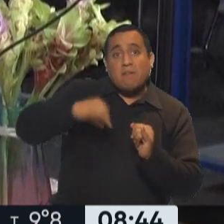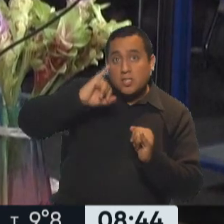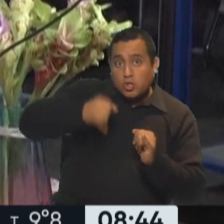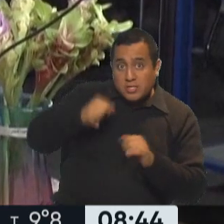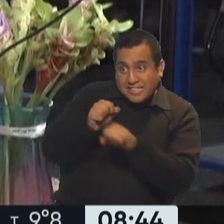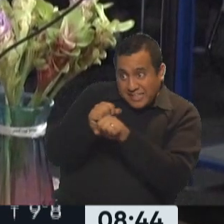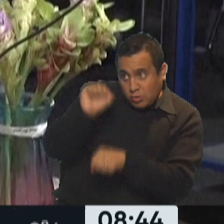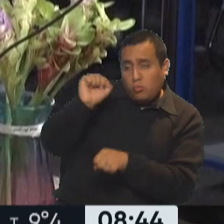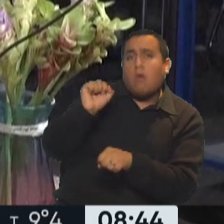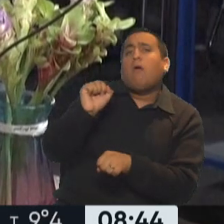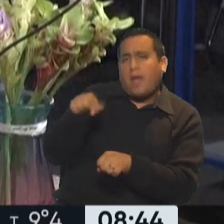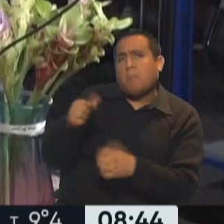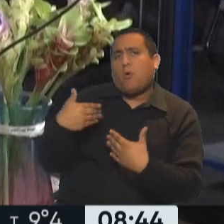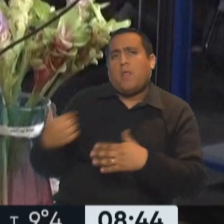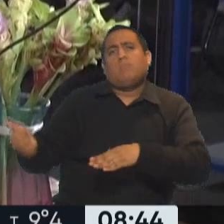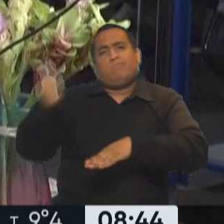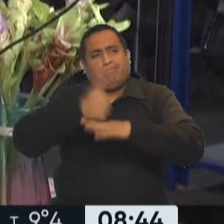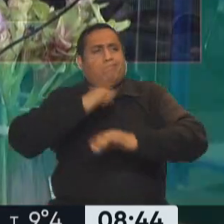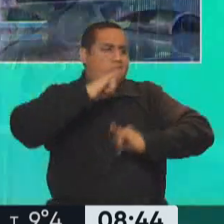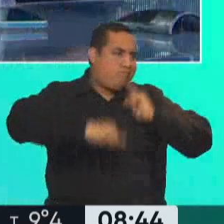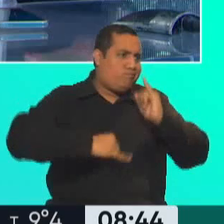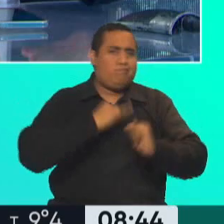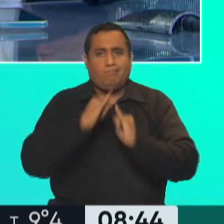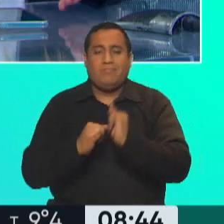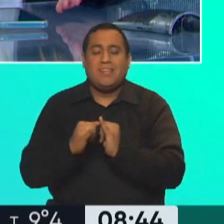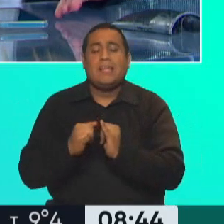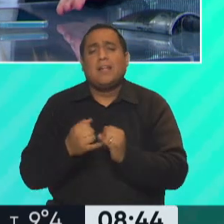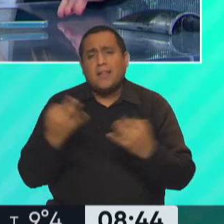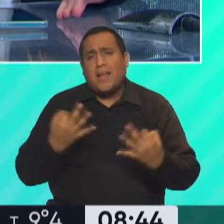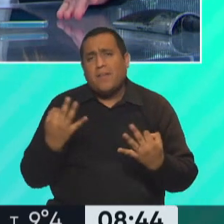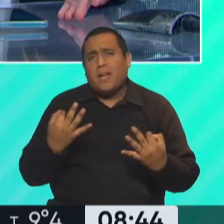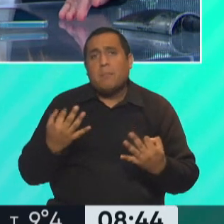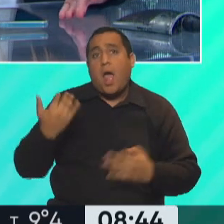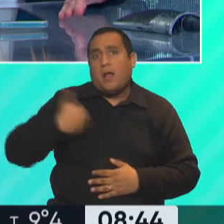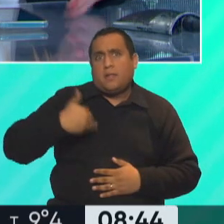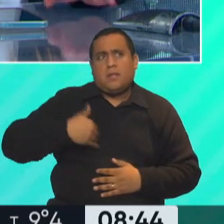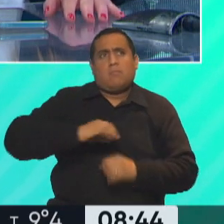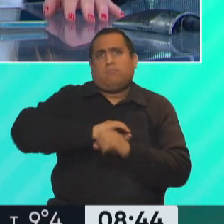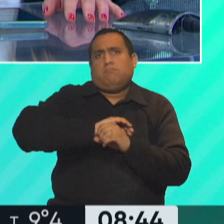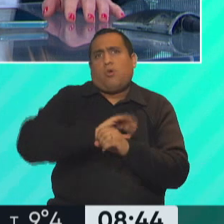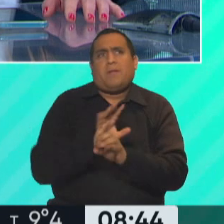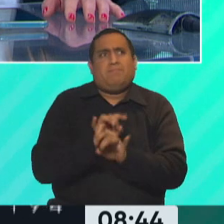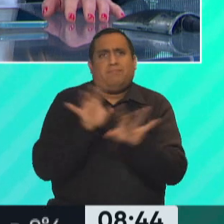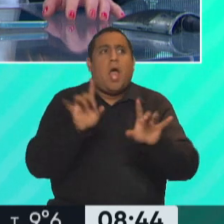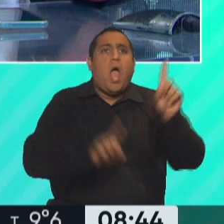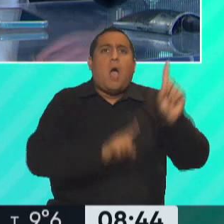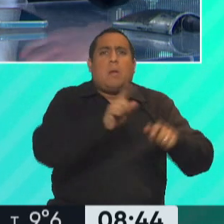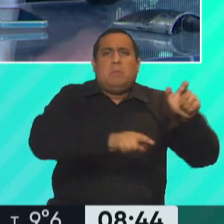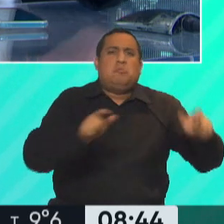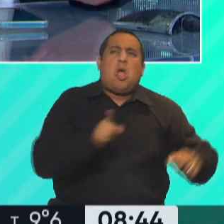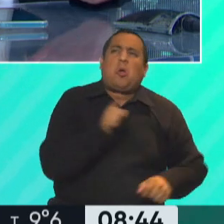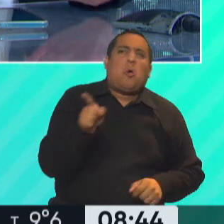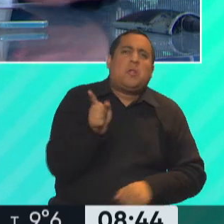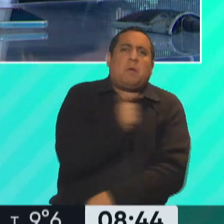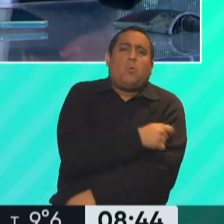es, y no está tan mal en el marco de lo que hemos vivido en la pandemia en Argentina con la cantidad de movimientos antivacunas e